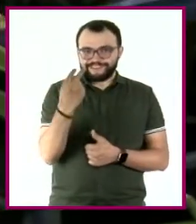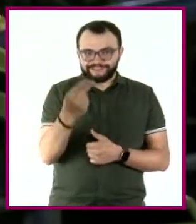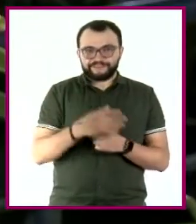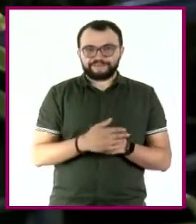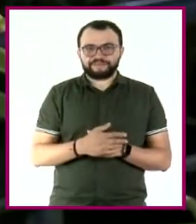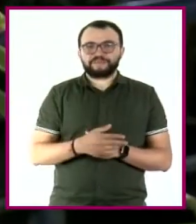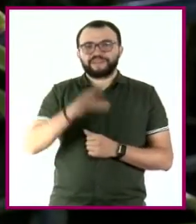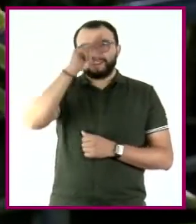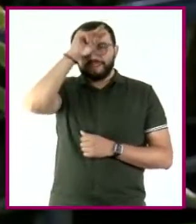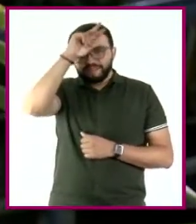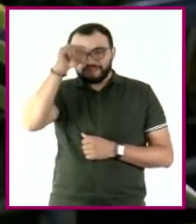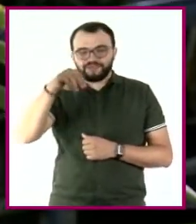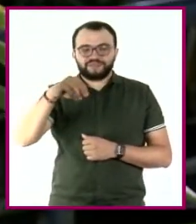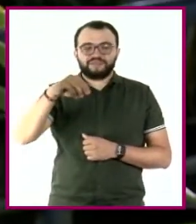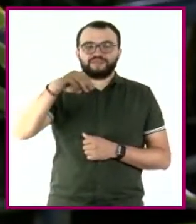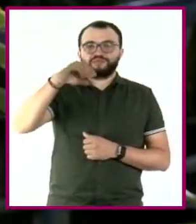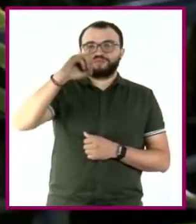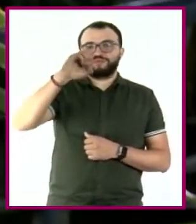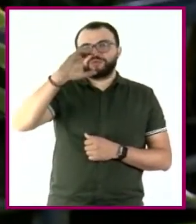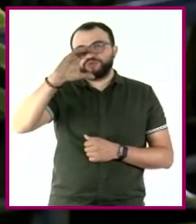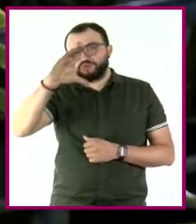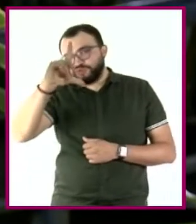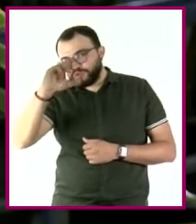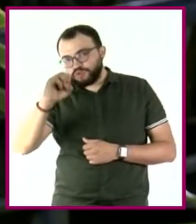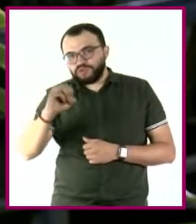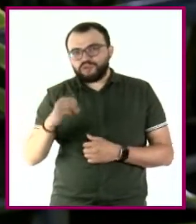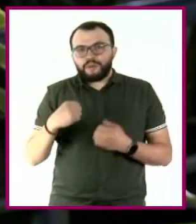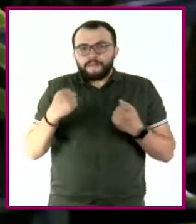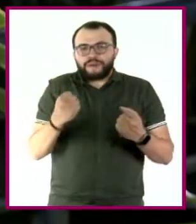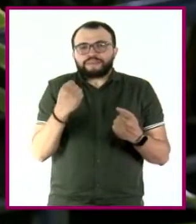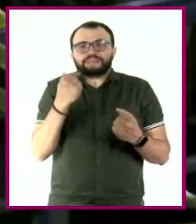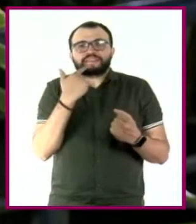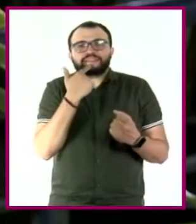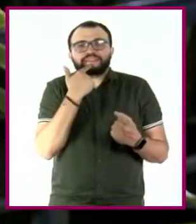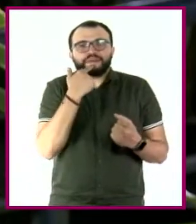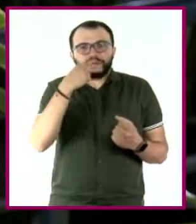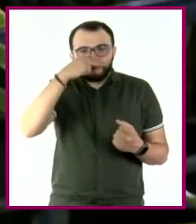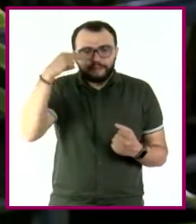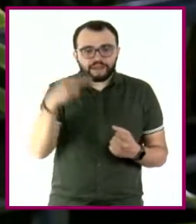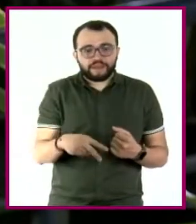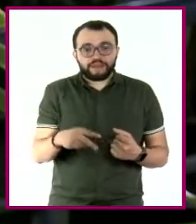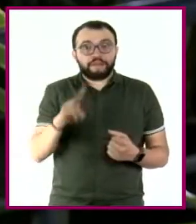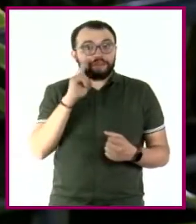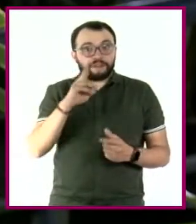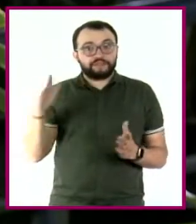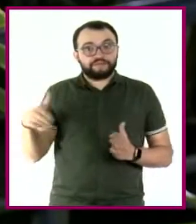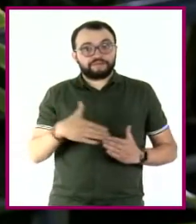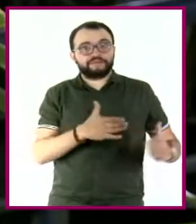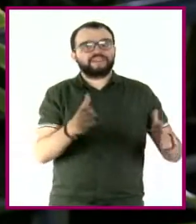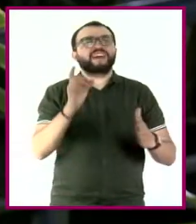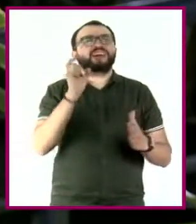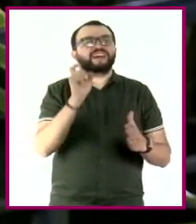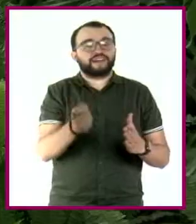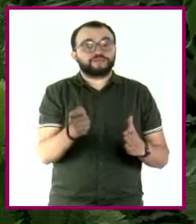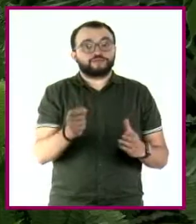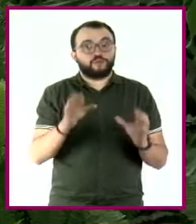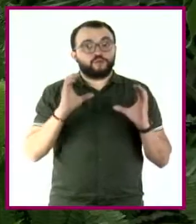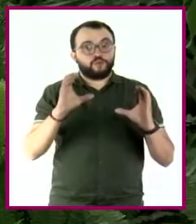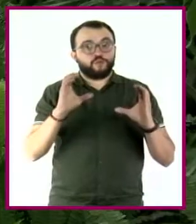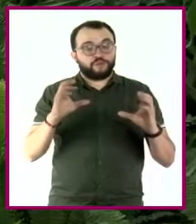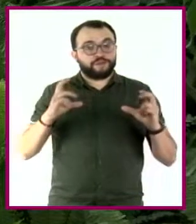Insectos, músculo, proteínas, sabores mexicanos, verás que todos los caminos nos llevan al cuidado de nuestro cuerpo.